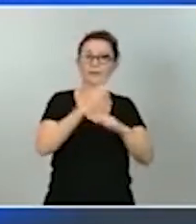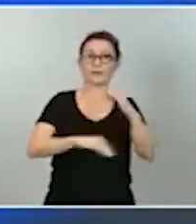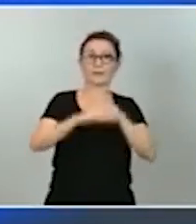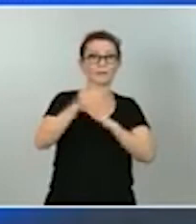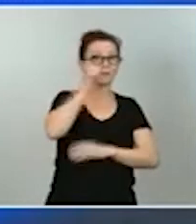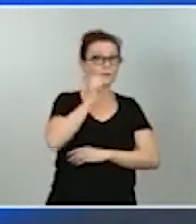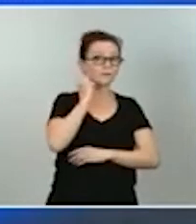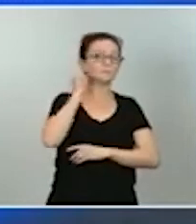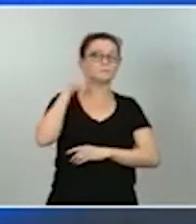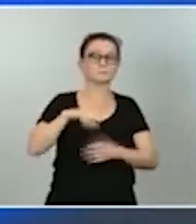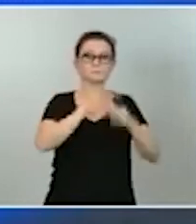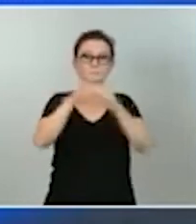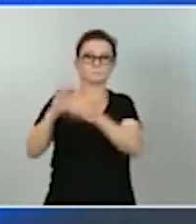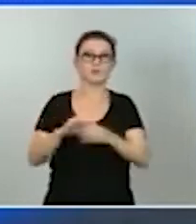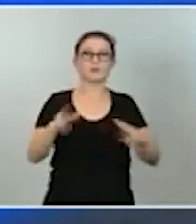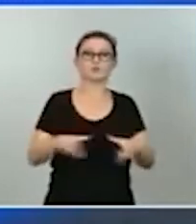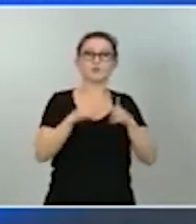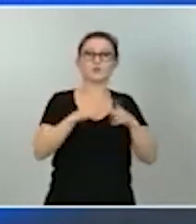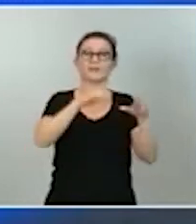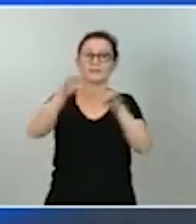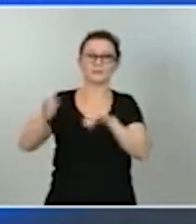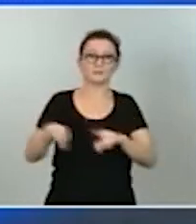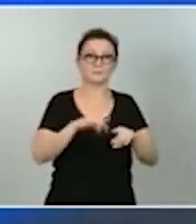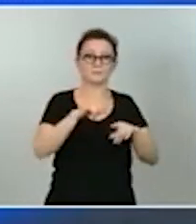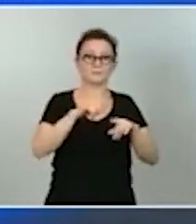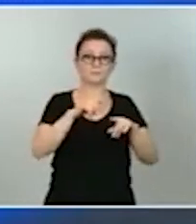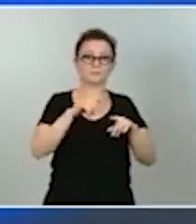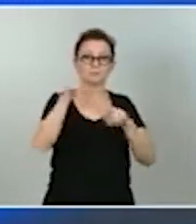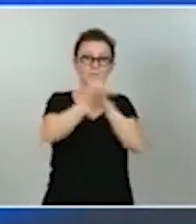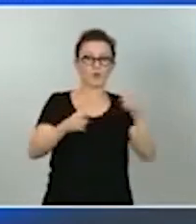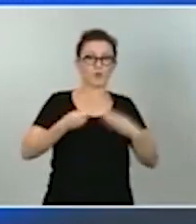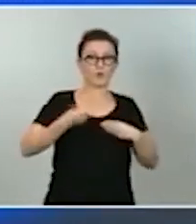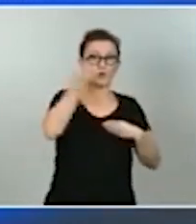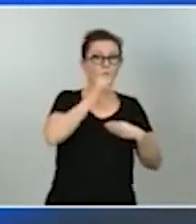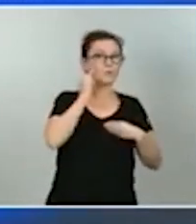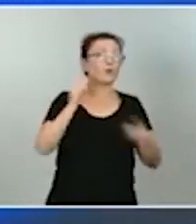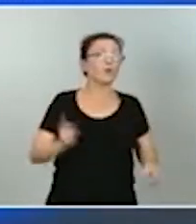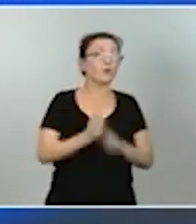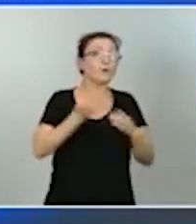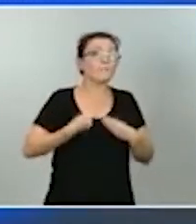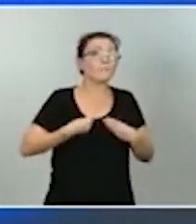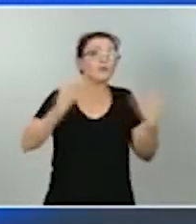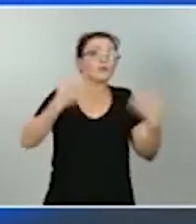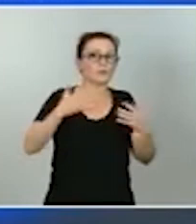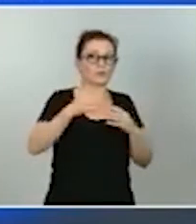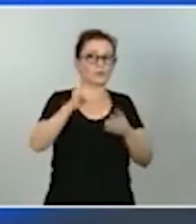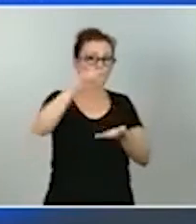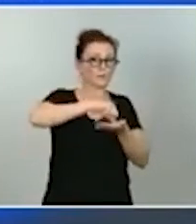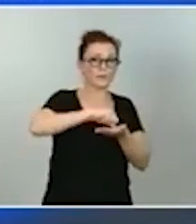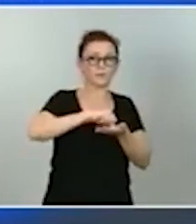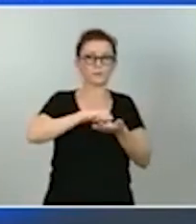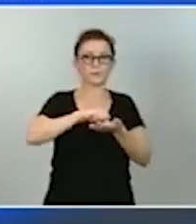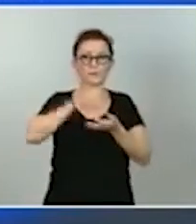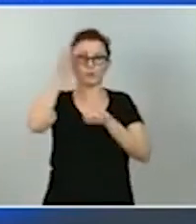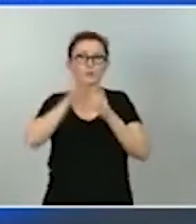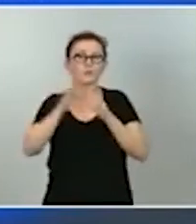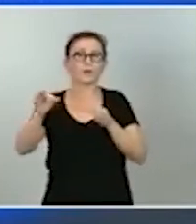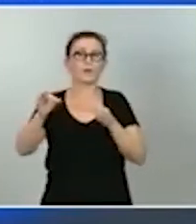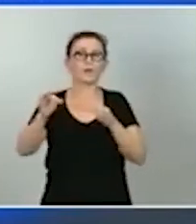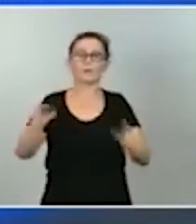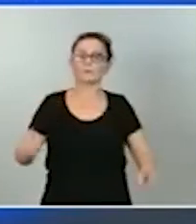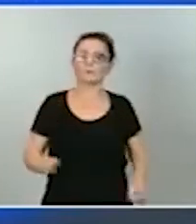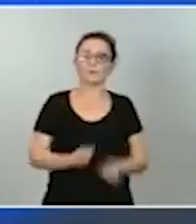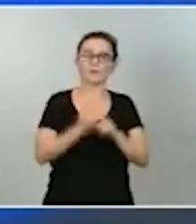y territorial para garantizar que cualquier ciudadano o ciudadana viva donde viva, sea en el entorno urbano o sea en el entorno rural, tenga las mismas